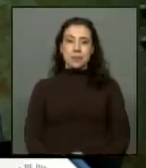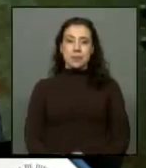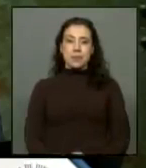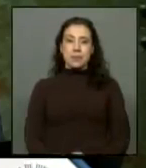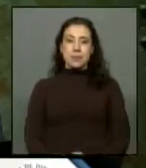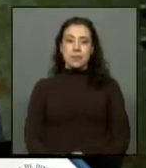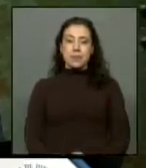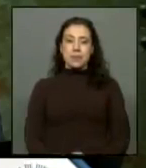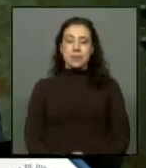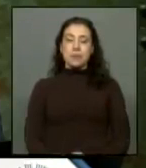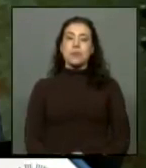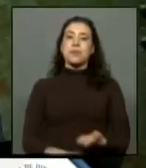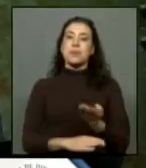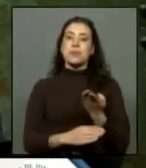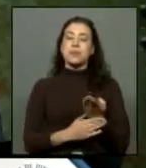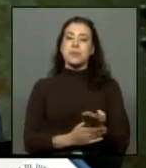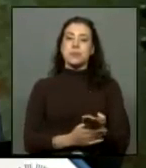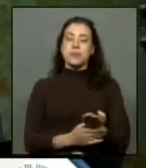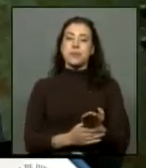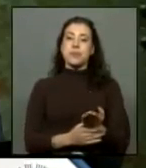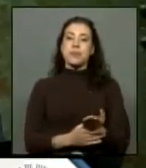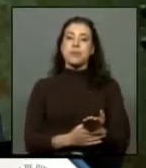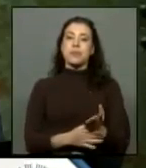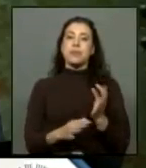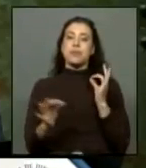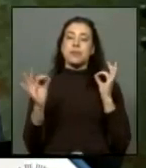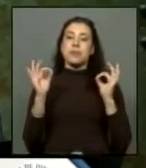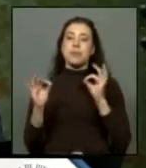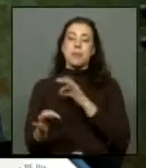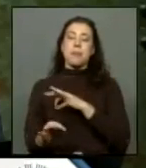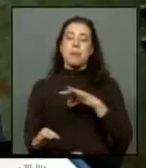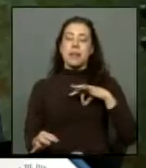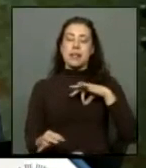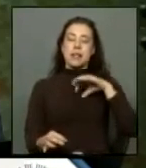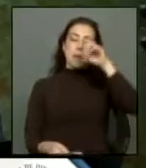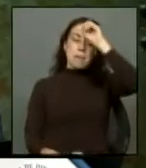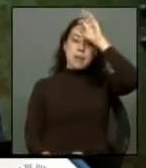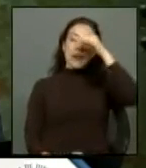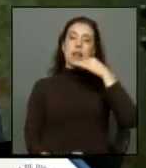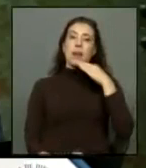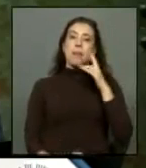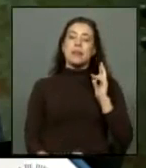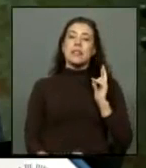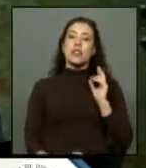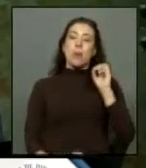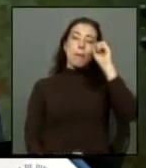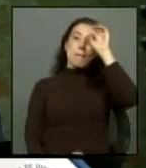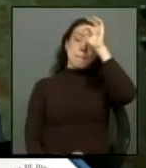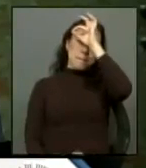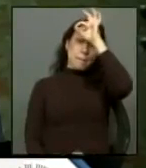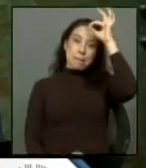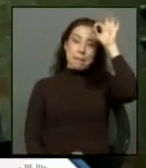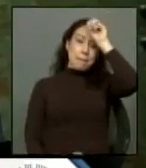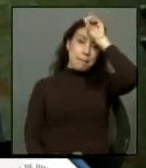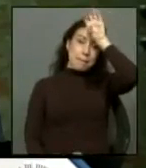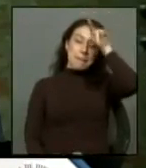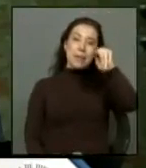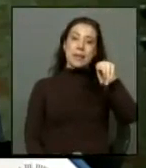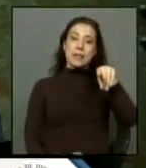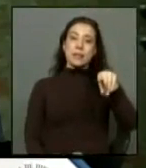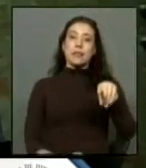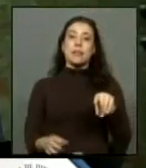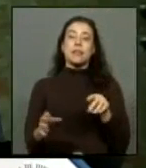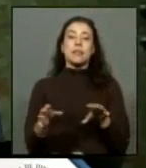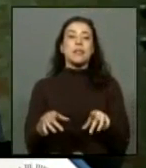solicita a la señora Ministra de Minería y al señor Ministro del Medio Ambiente que en conjunto definan una política